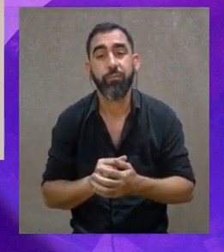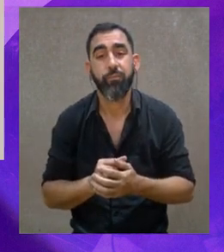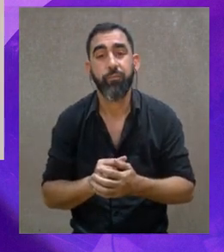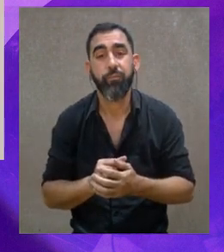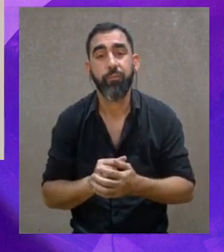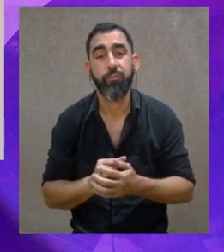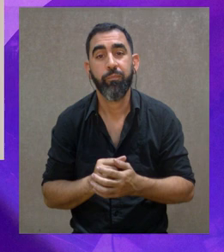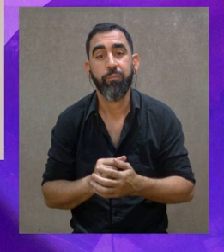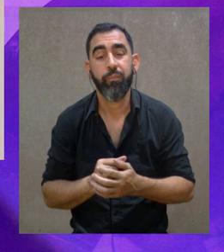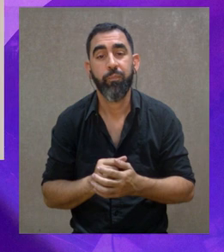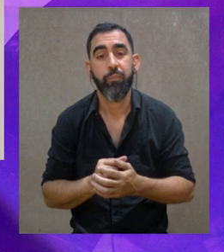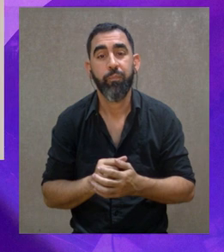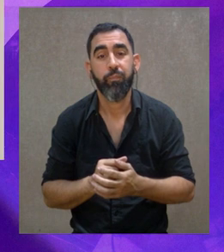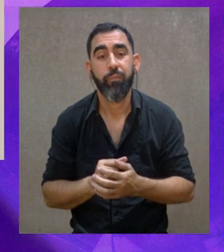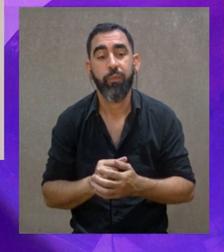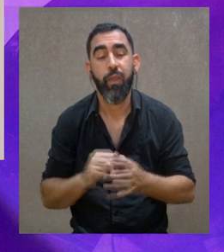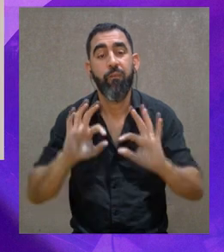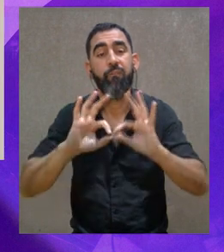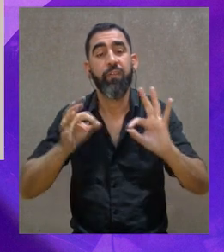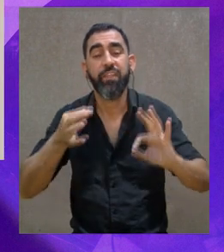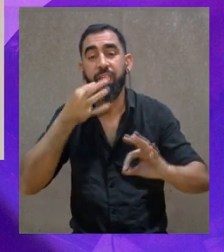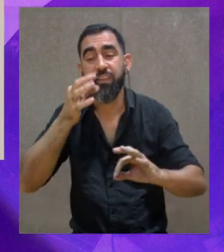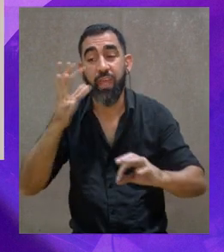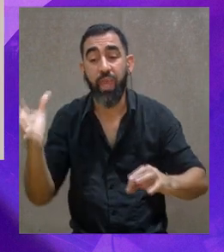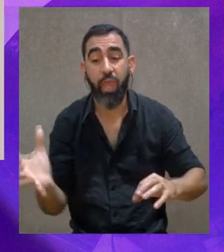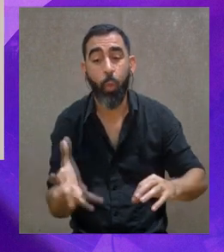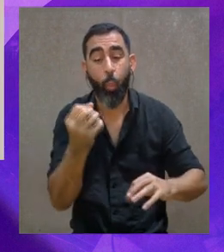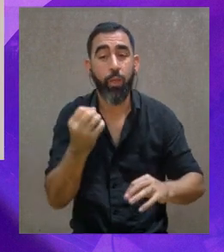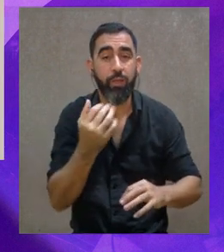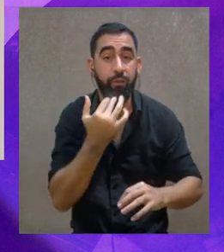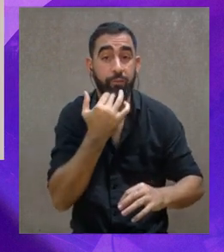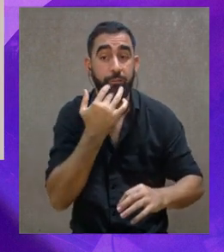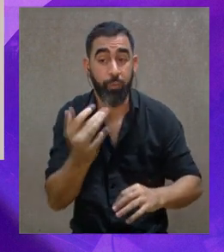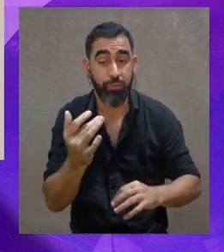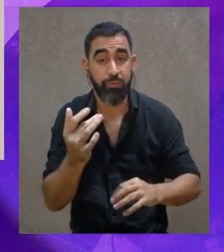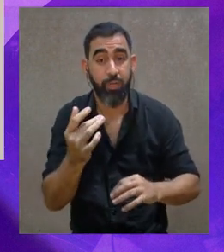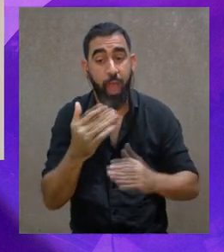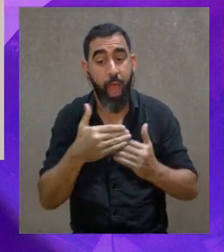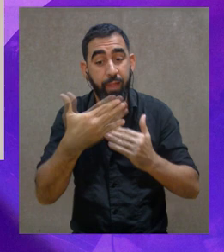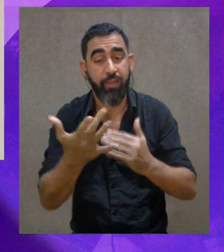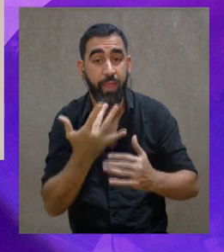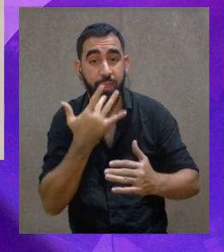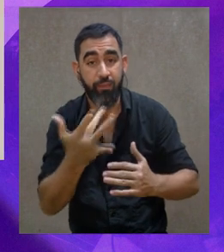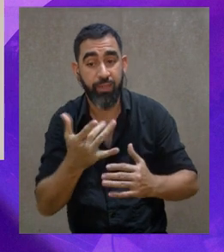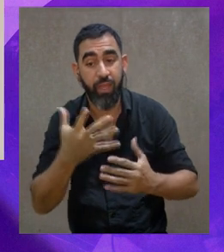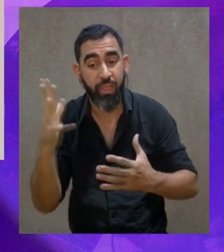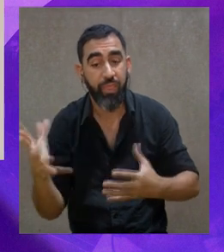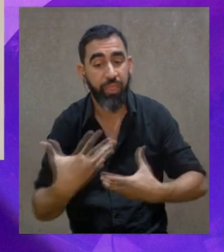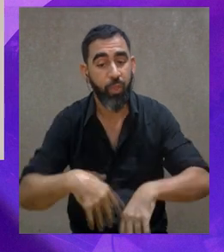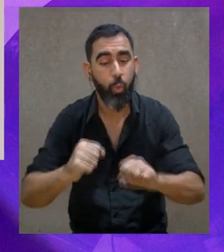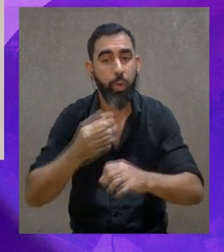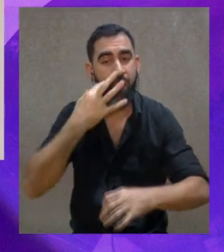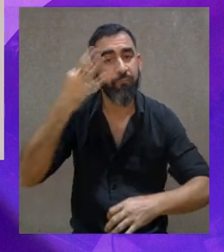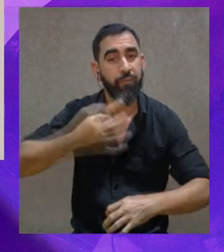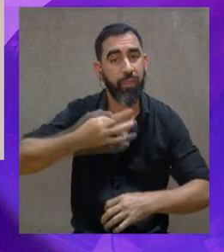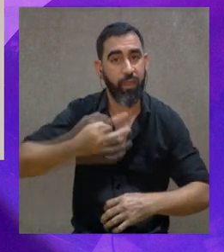Yo lo interpreto un poco, y en todo este plan que tenemos, educativo, a través de la música, es